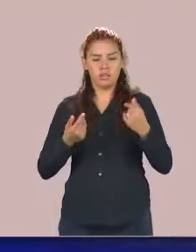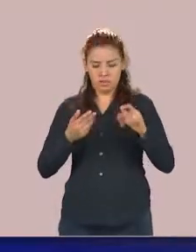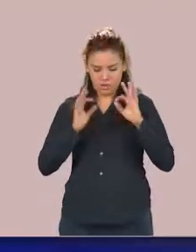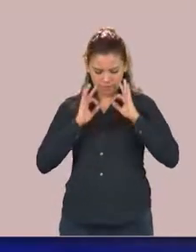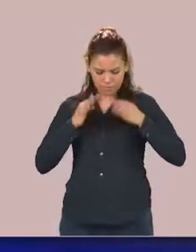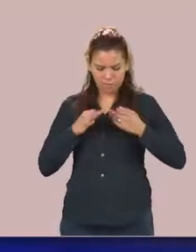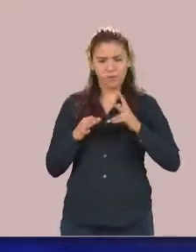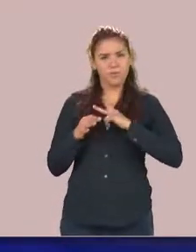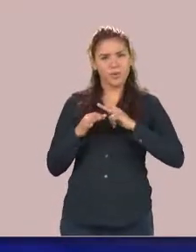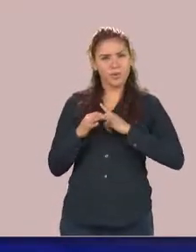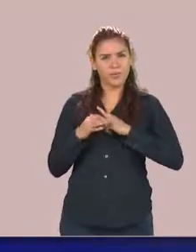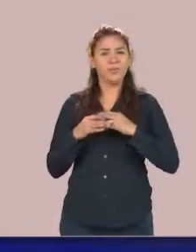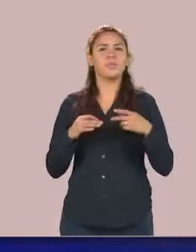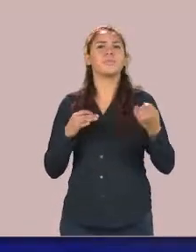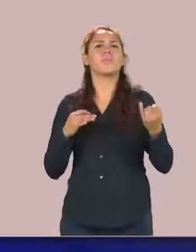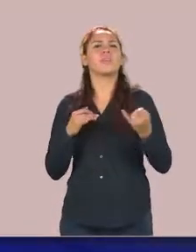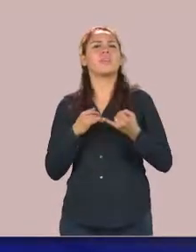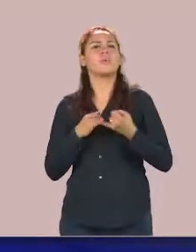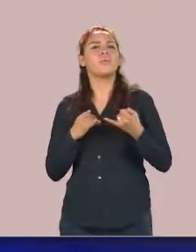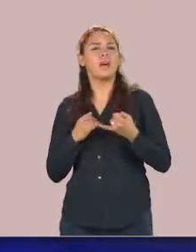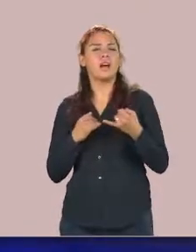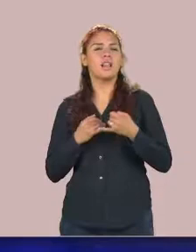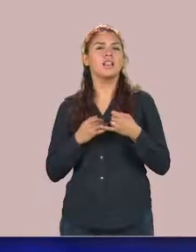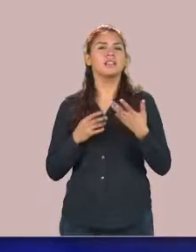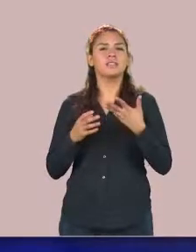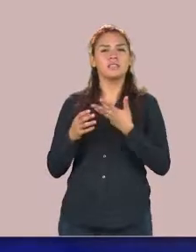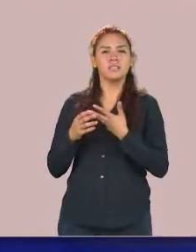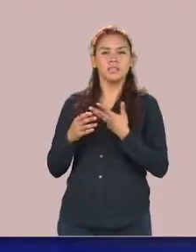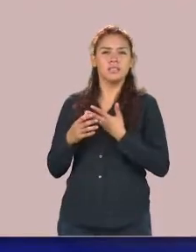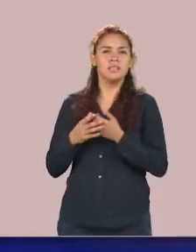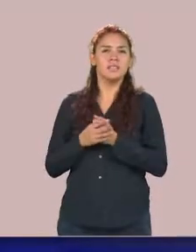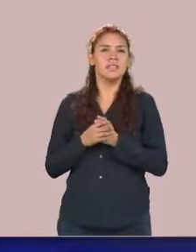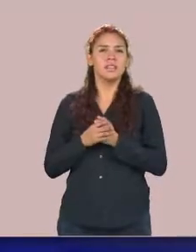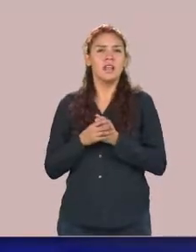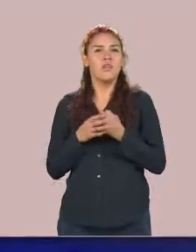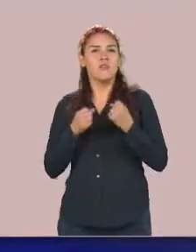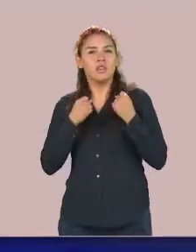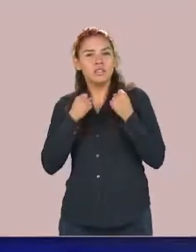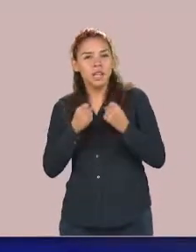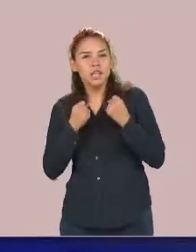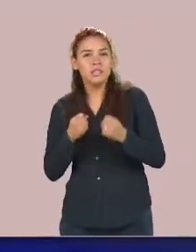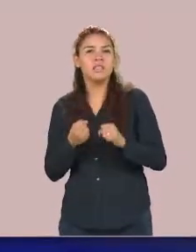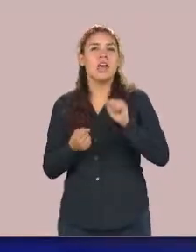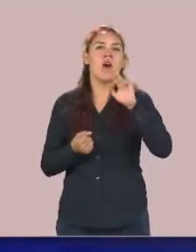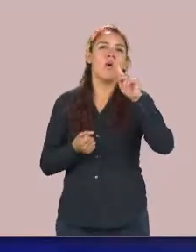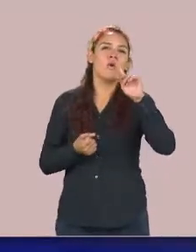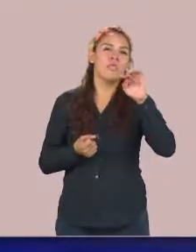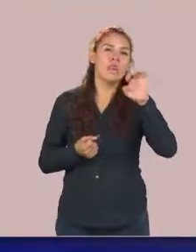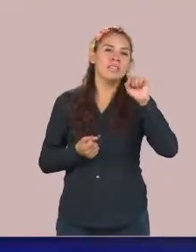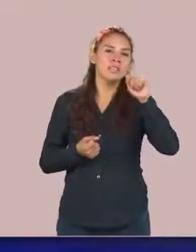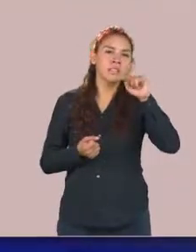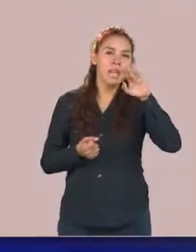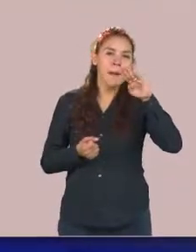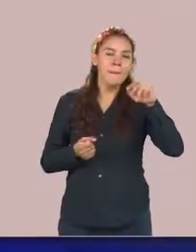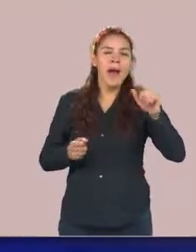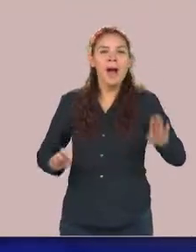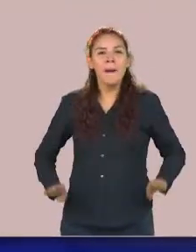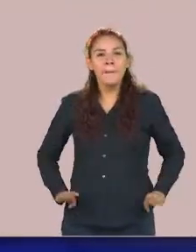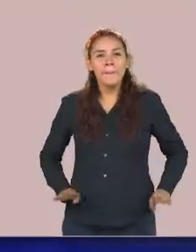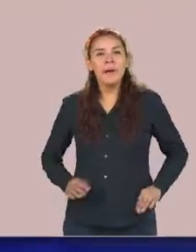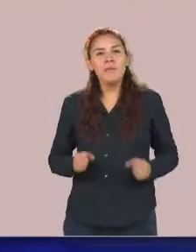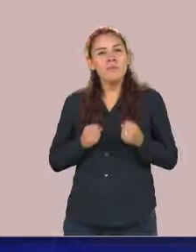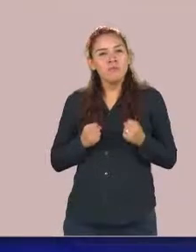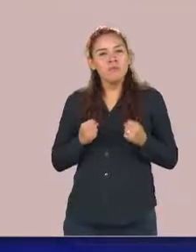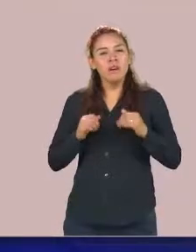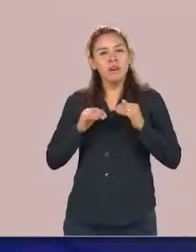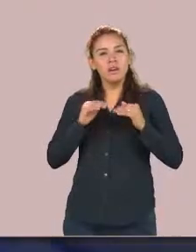teniendo sobre todo fortalecer la autoestima aprendiendo a desarrollar lo que